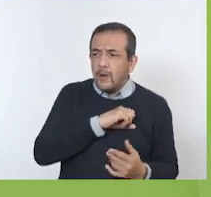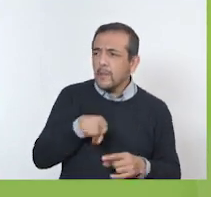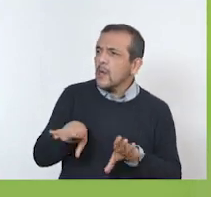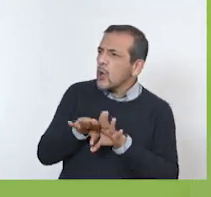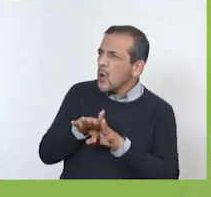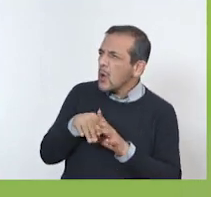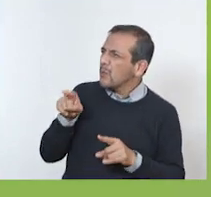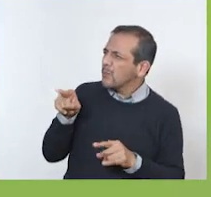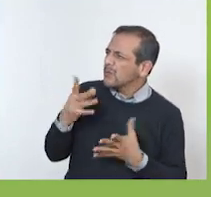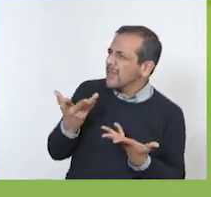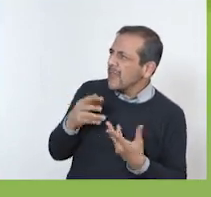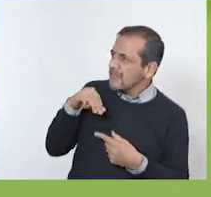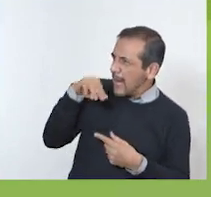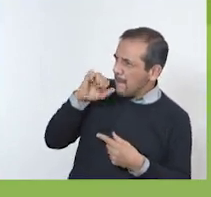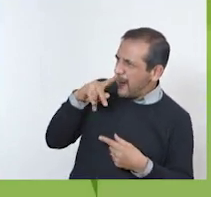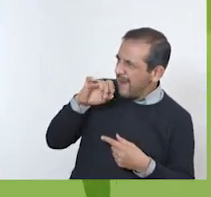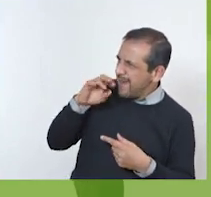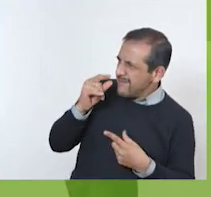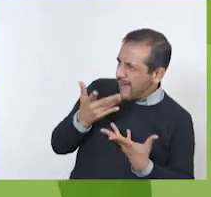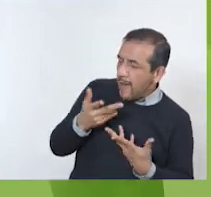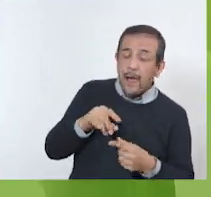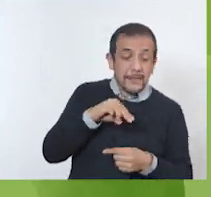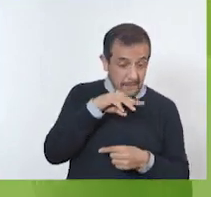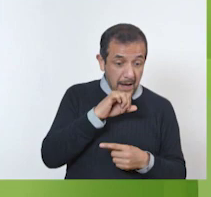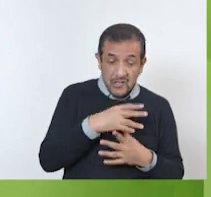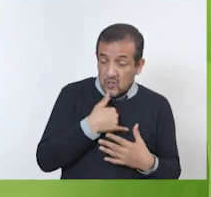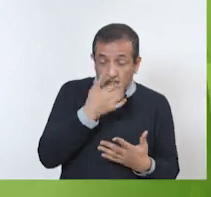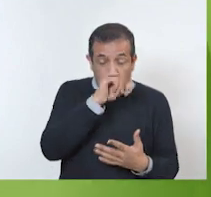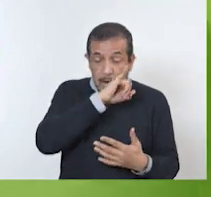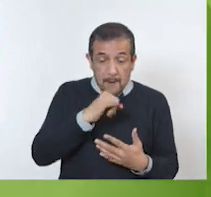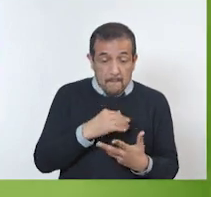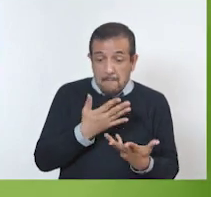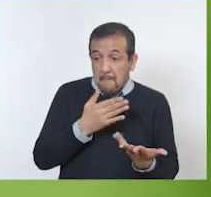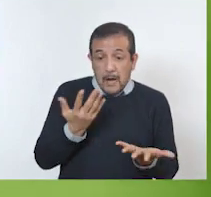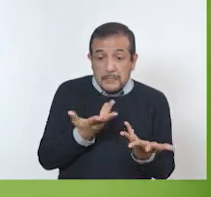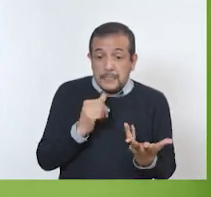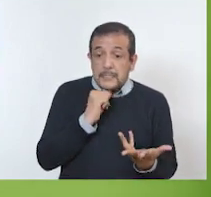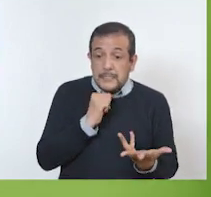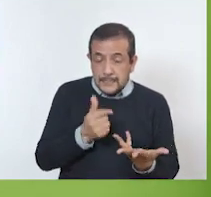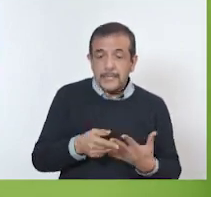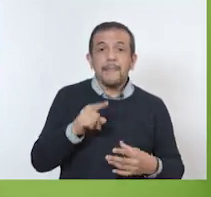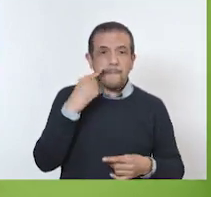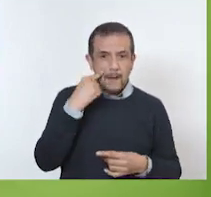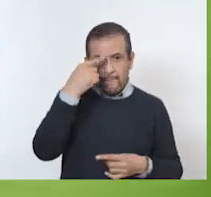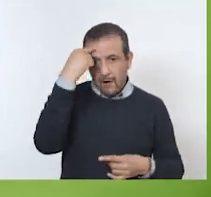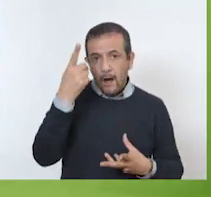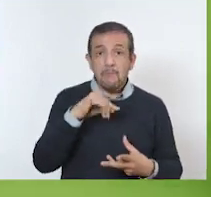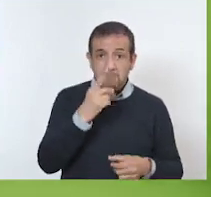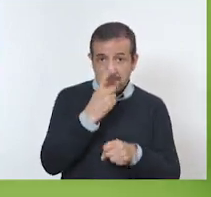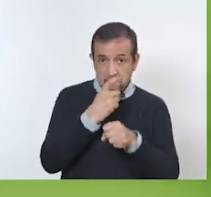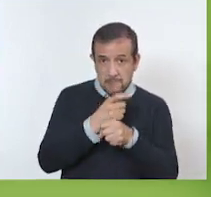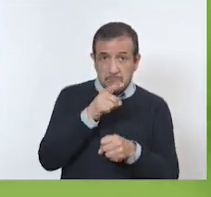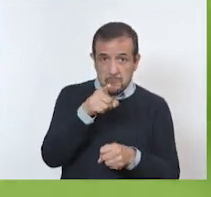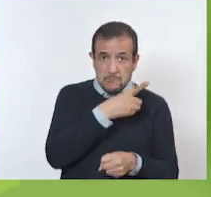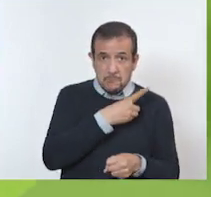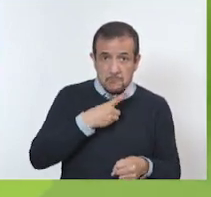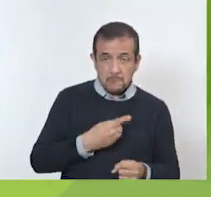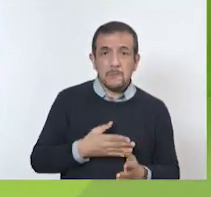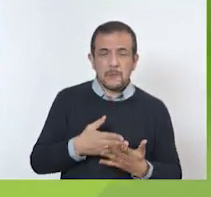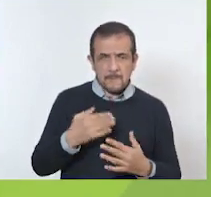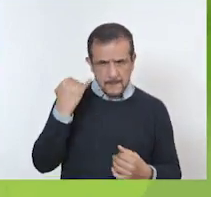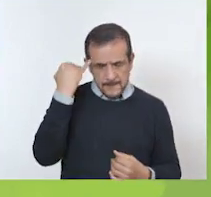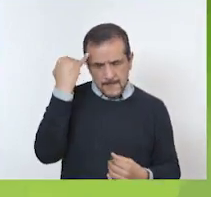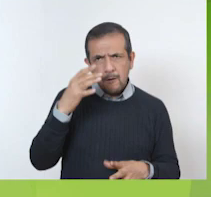eso que dijiste? ¿Una maqueta? Sí, nunca he hecho una. Es muy fácil. Primero, tenemos que definir el lugar.